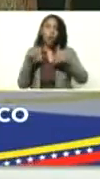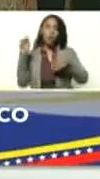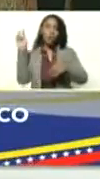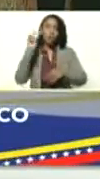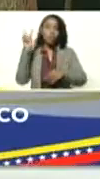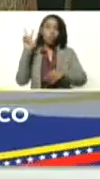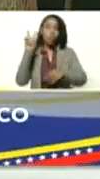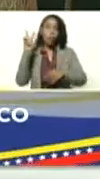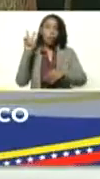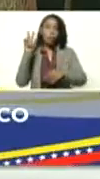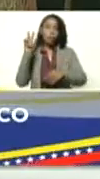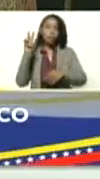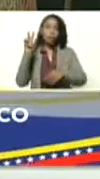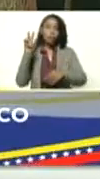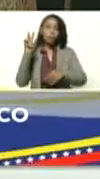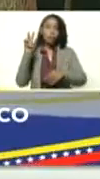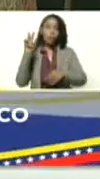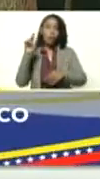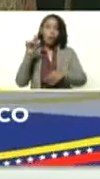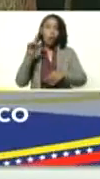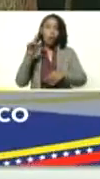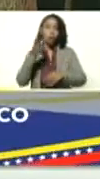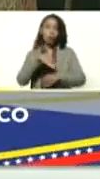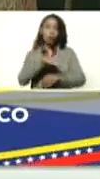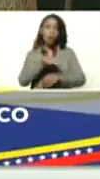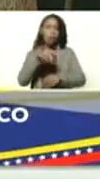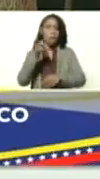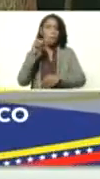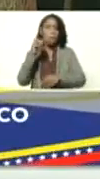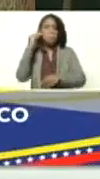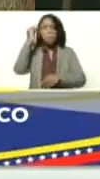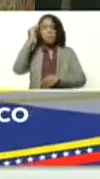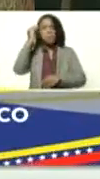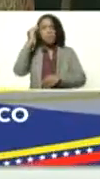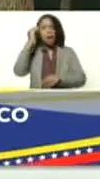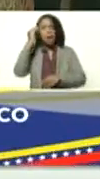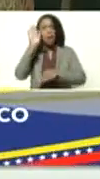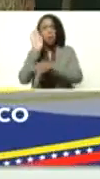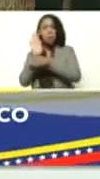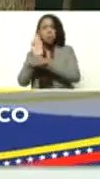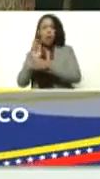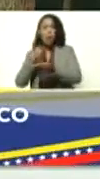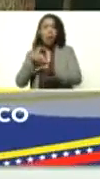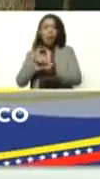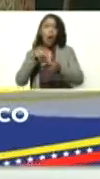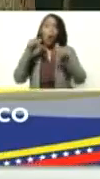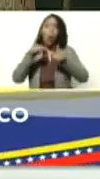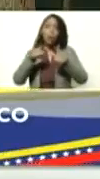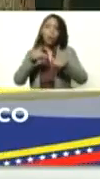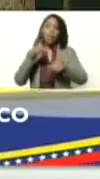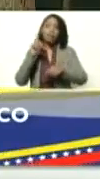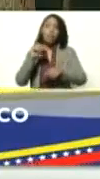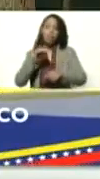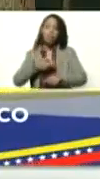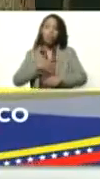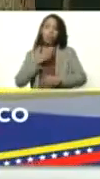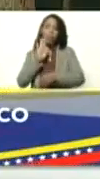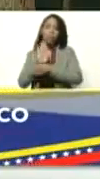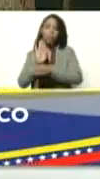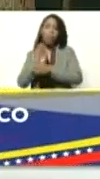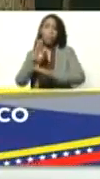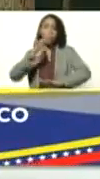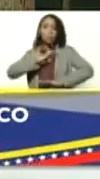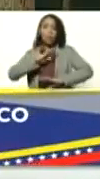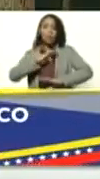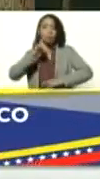donde nunca se pensó que se podía creer una cabra, bueno, ahorita se está criando, pues. Para beneficio de